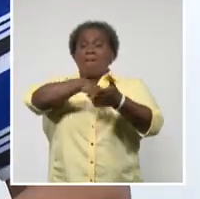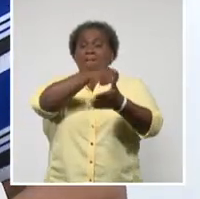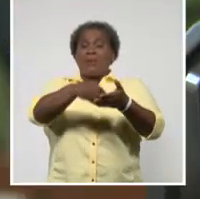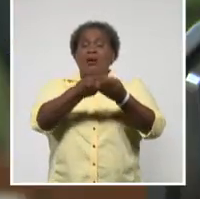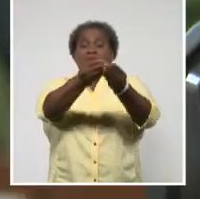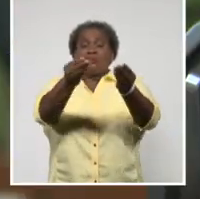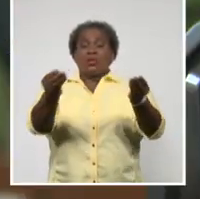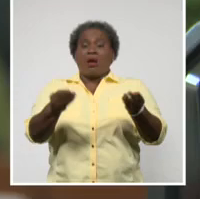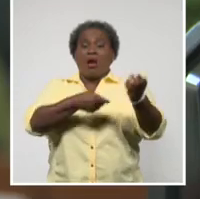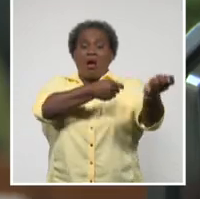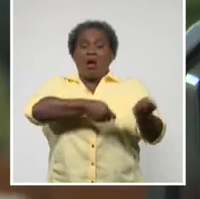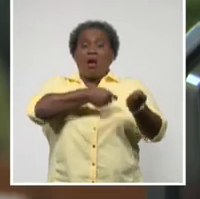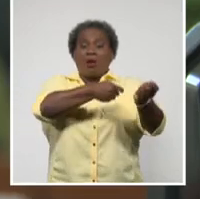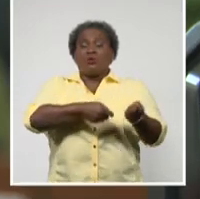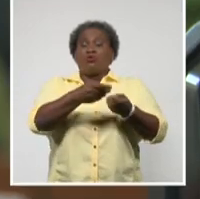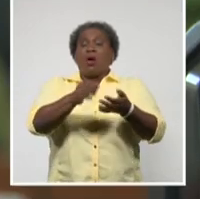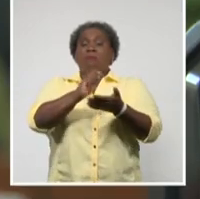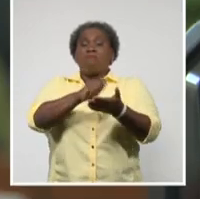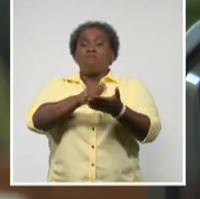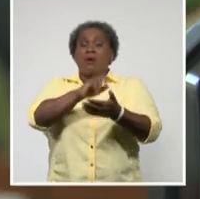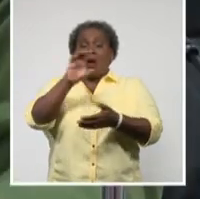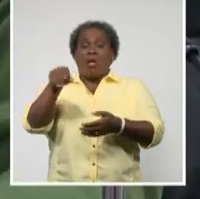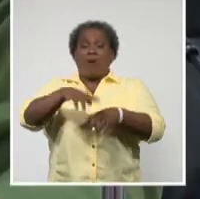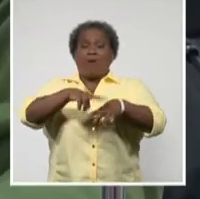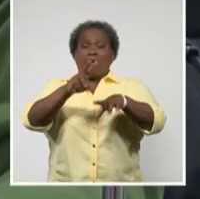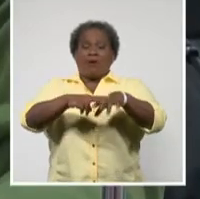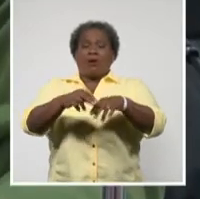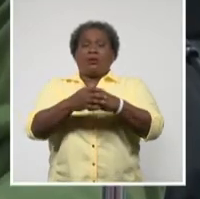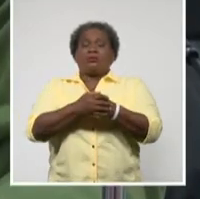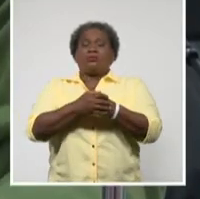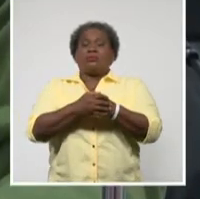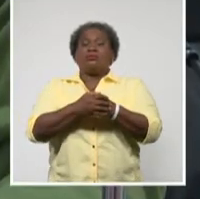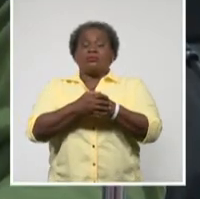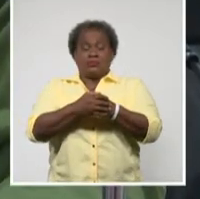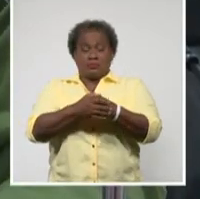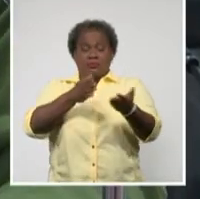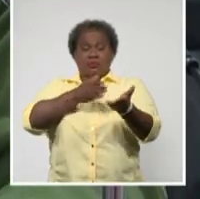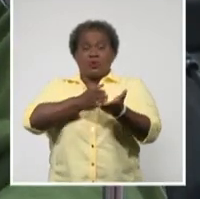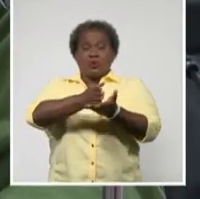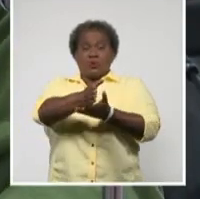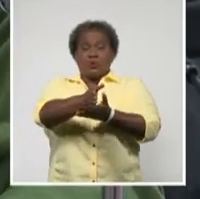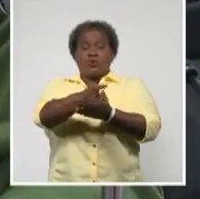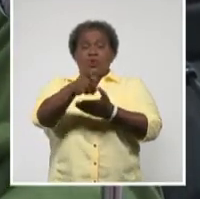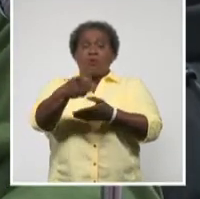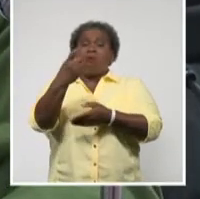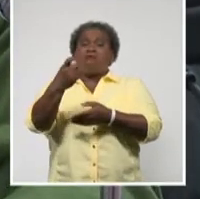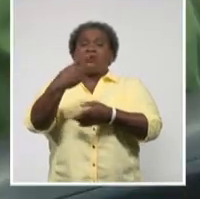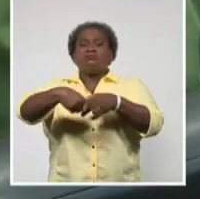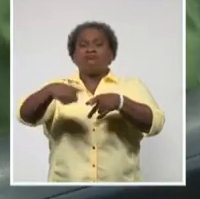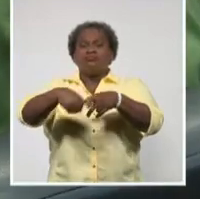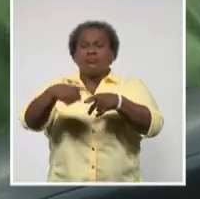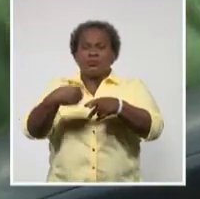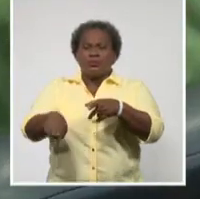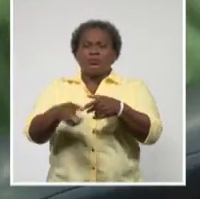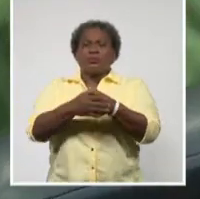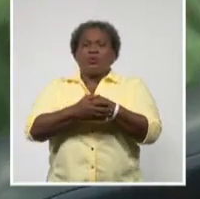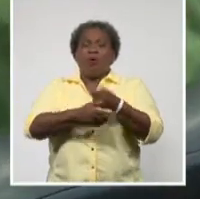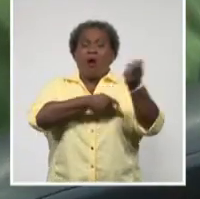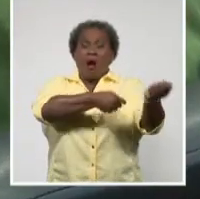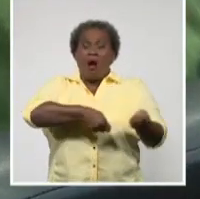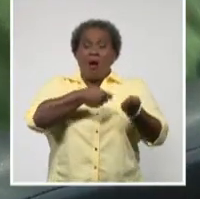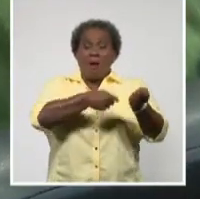de la agricultura para los mercados de la capital. Sigue siendo la escasez de productos, el